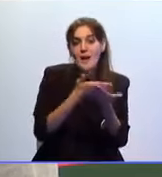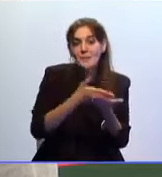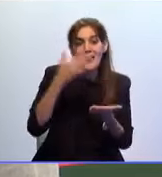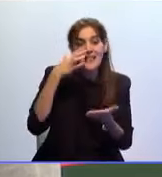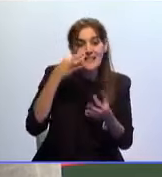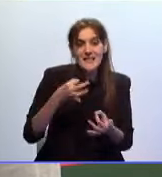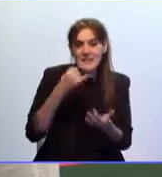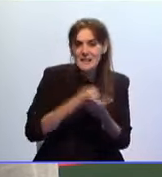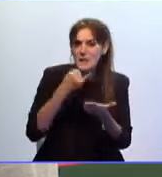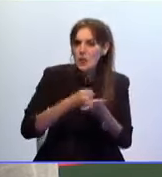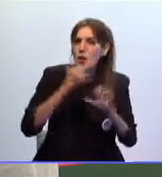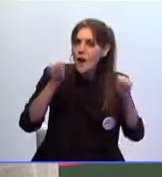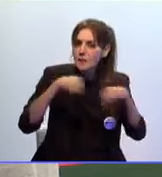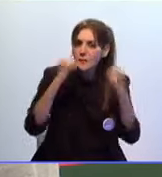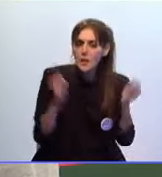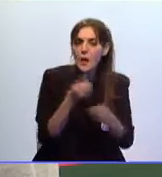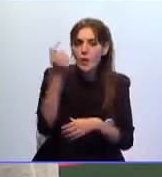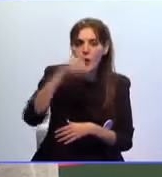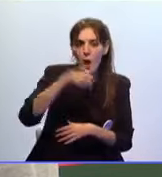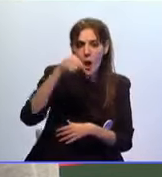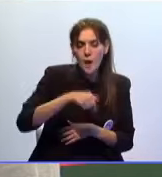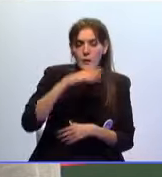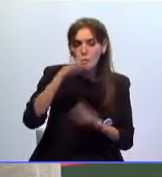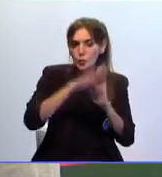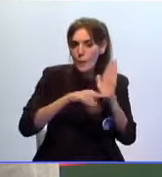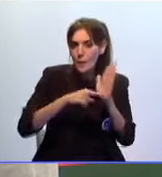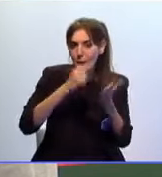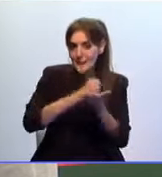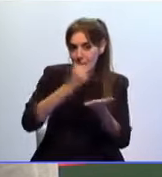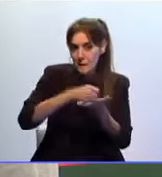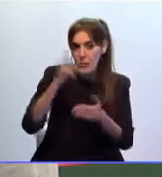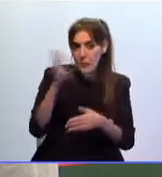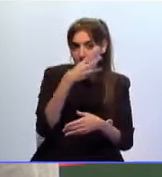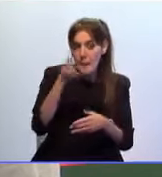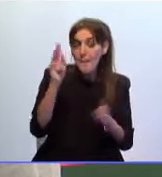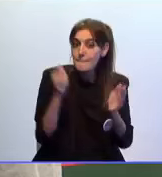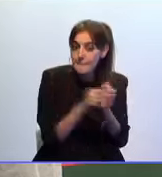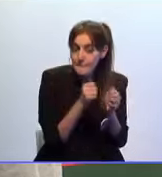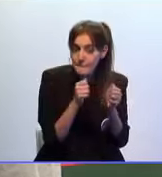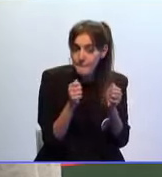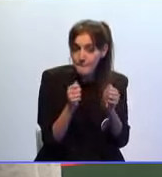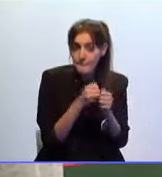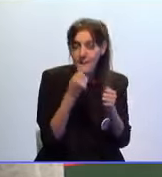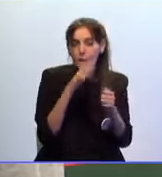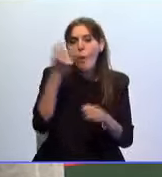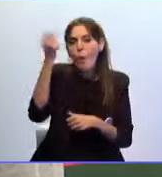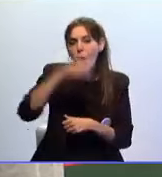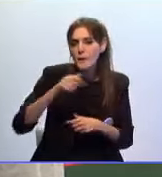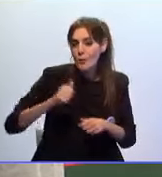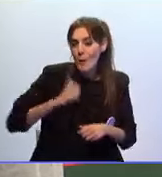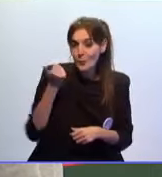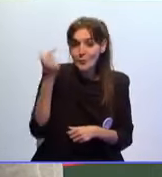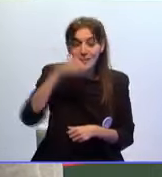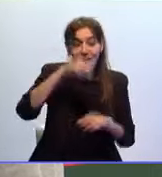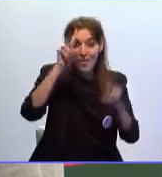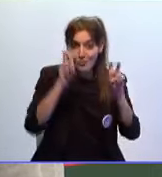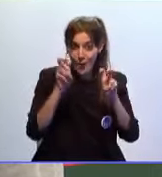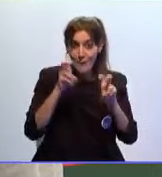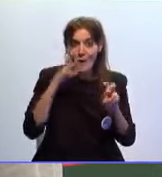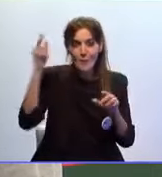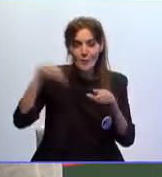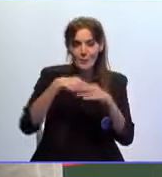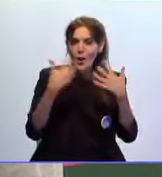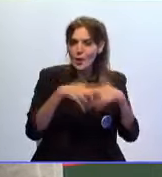con entrenadores en nuestro programa del registro de Pickleball y les da una oportunidad nueva porque al final la